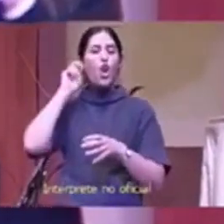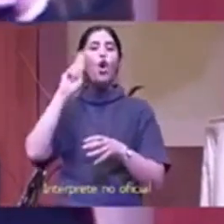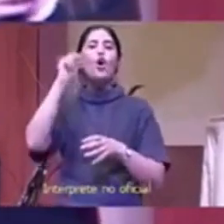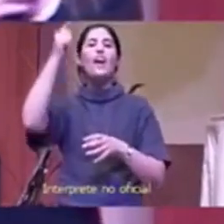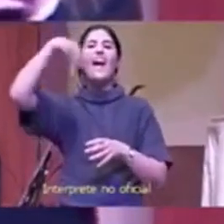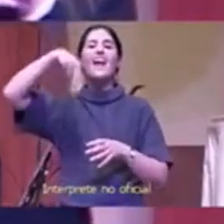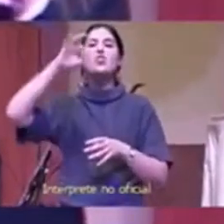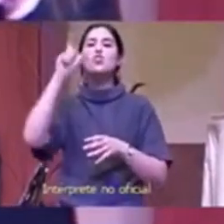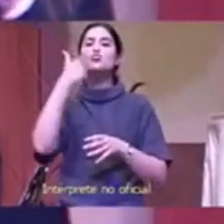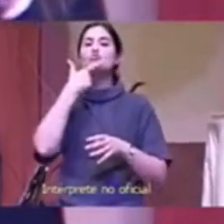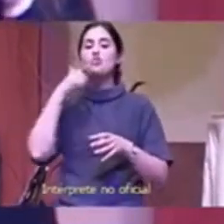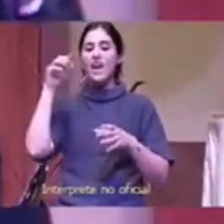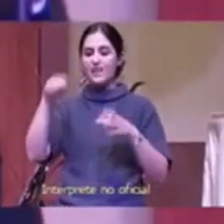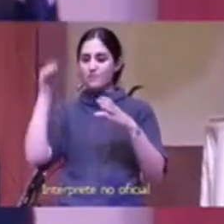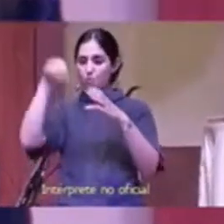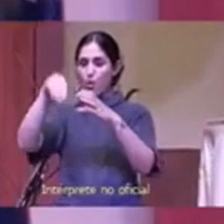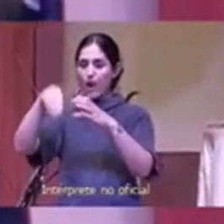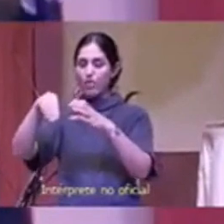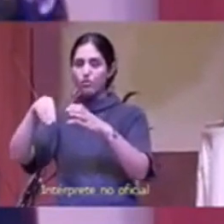silo